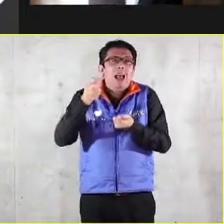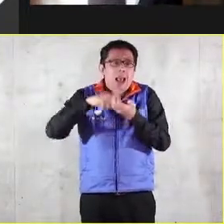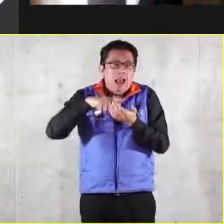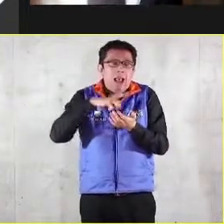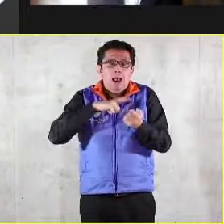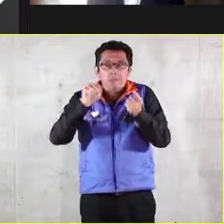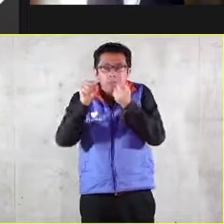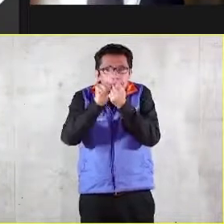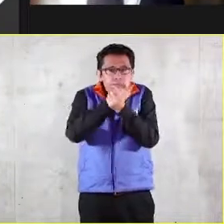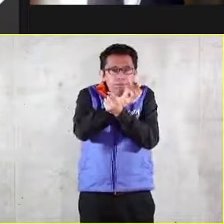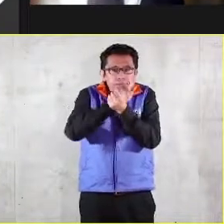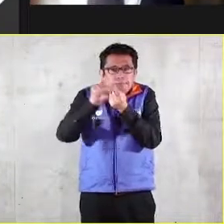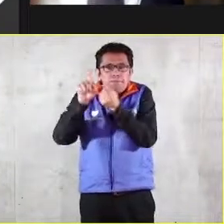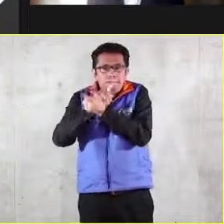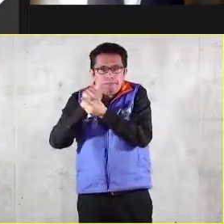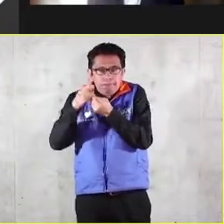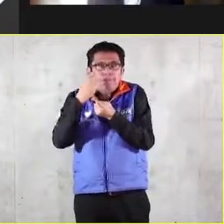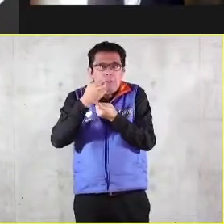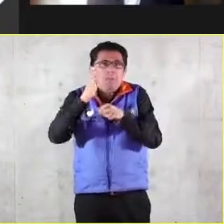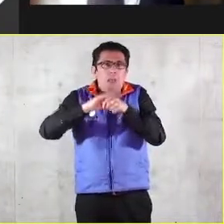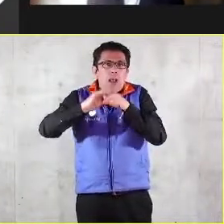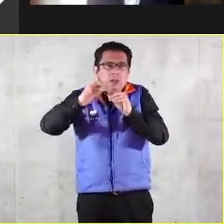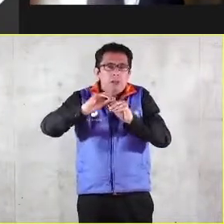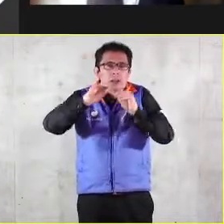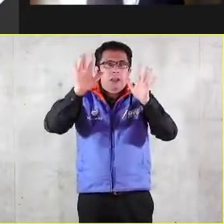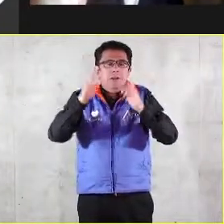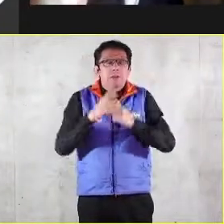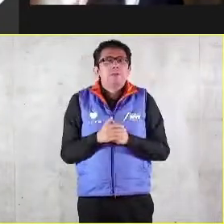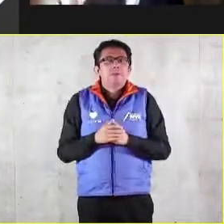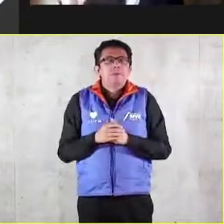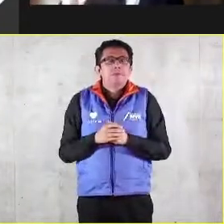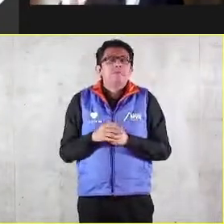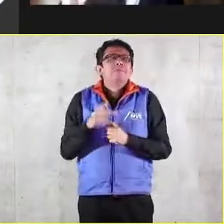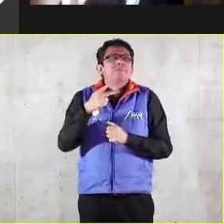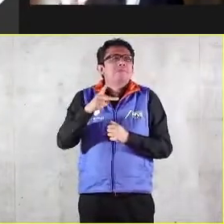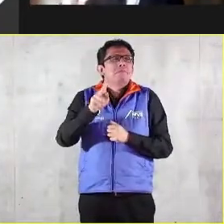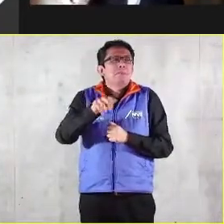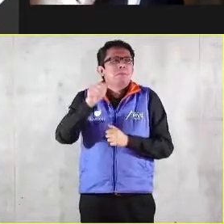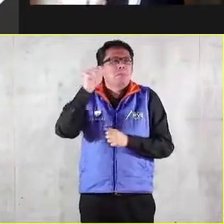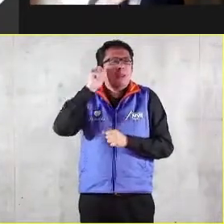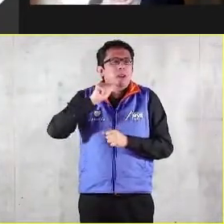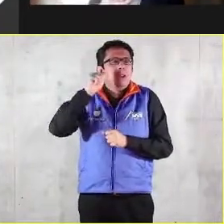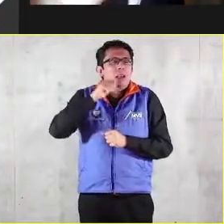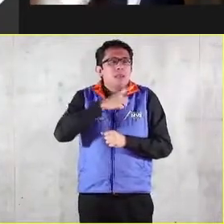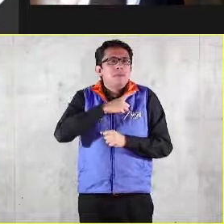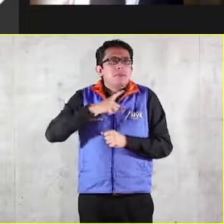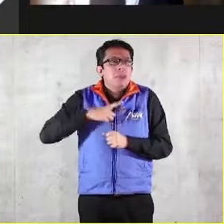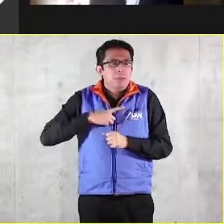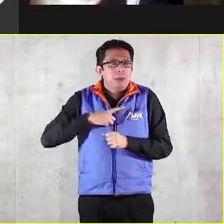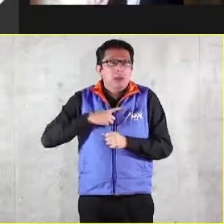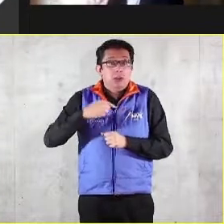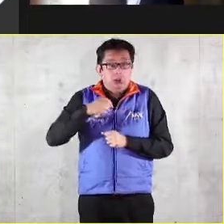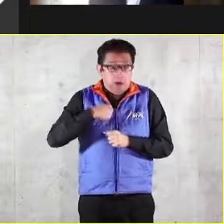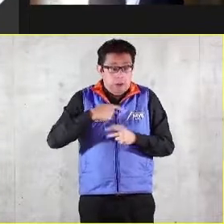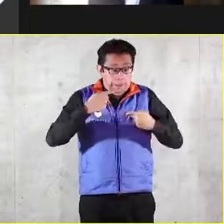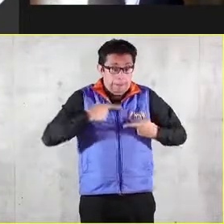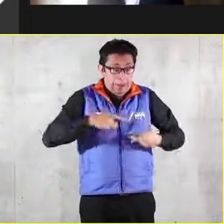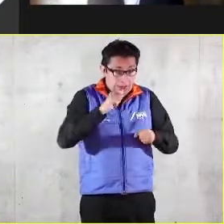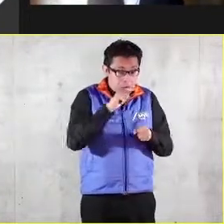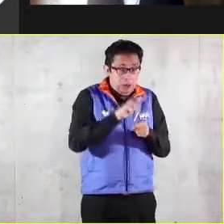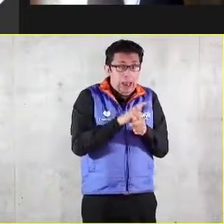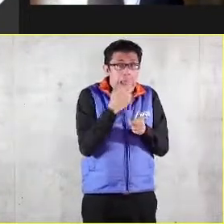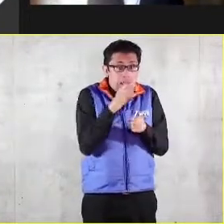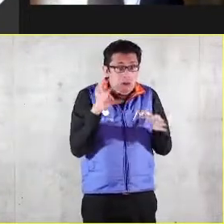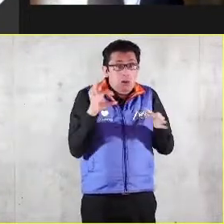clarificándose cada vez más, pero que, insisto, siempre tiene que ser al mismo tiempo personal y comunitario,